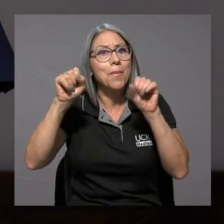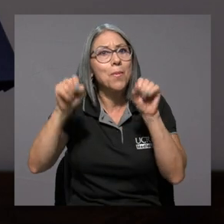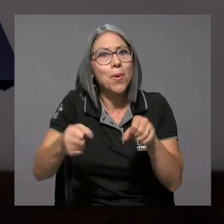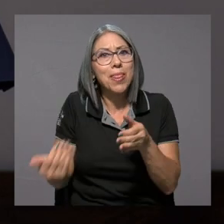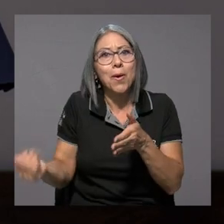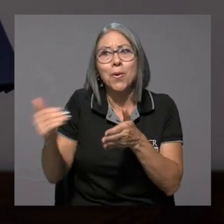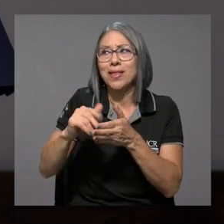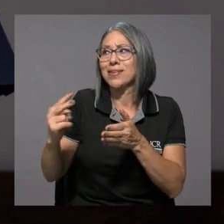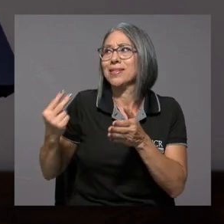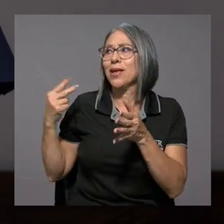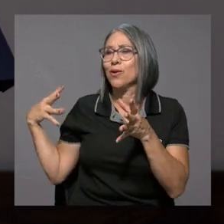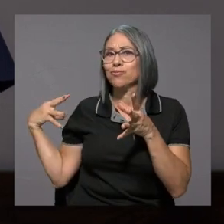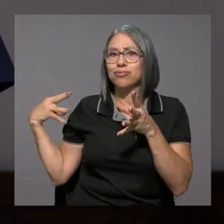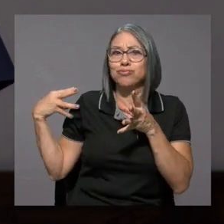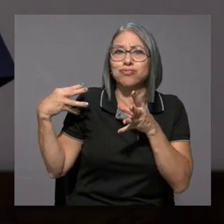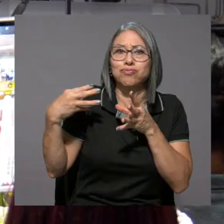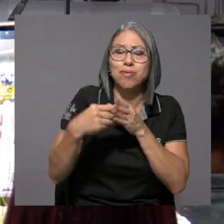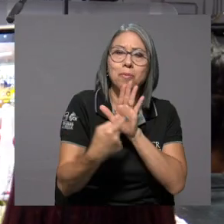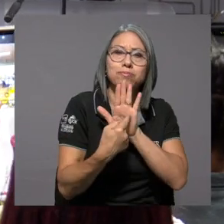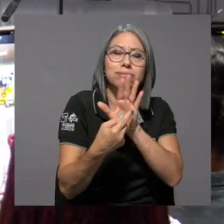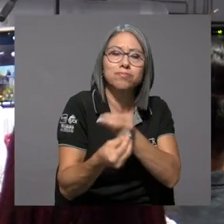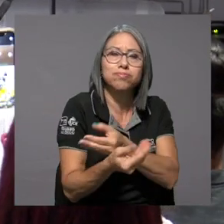vida nuevamente con nuevos aires.